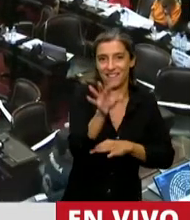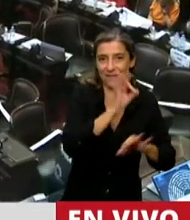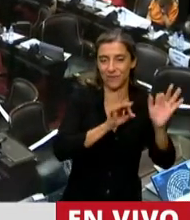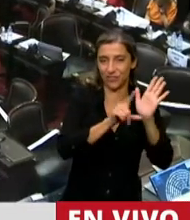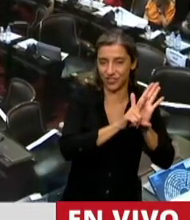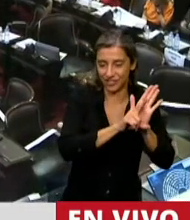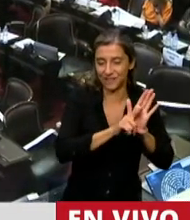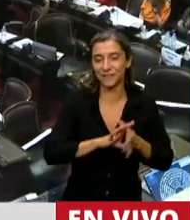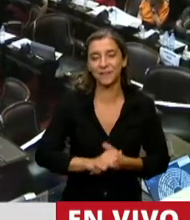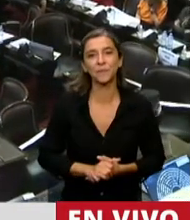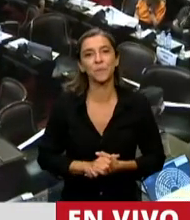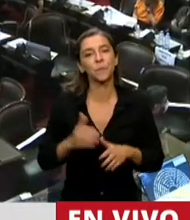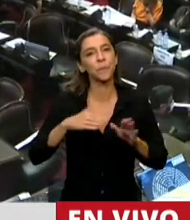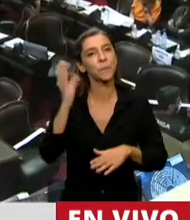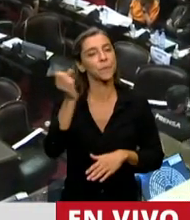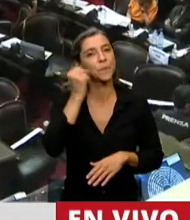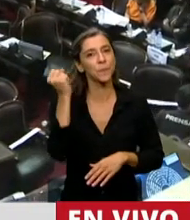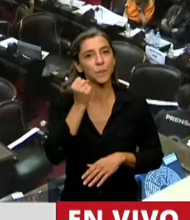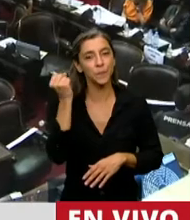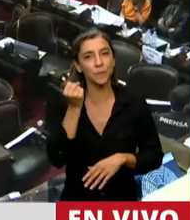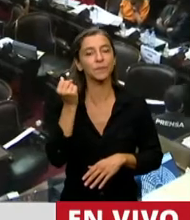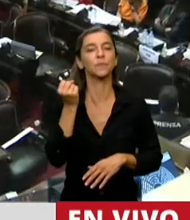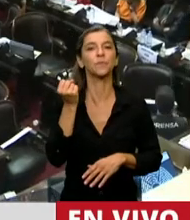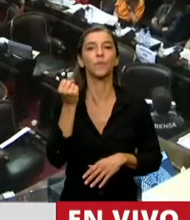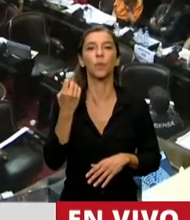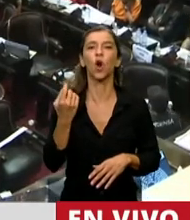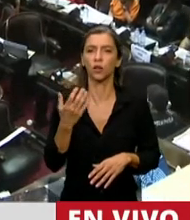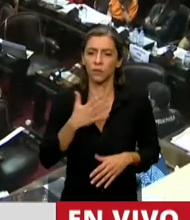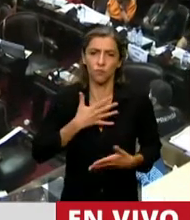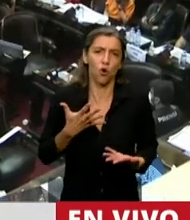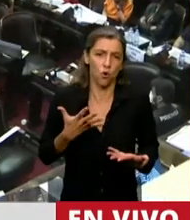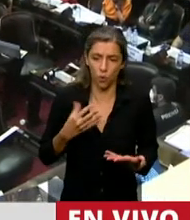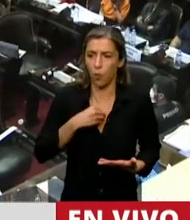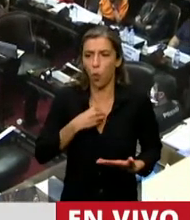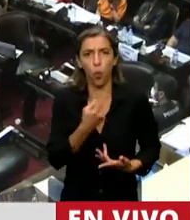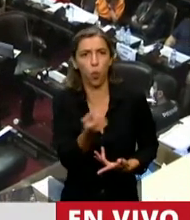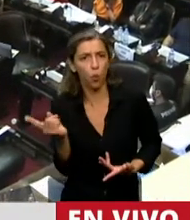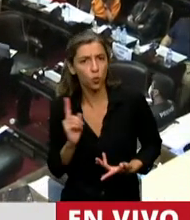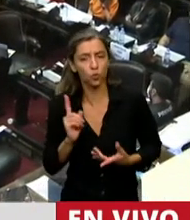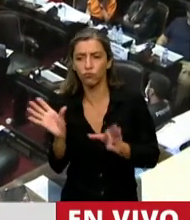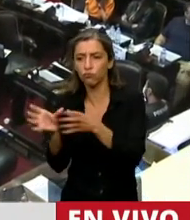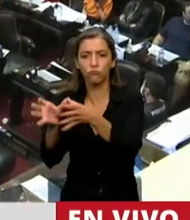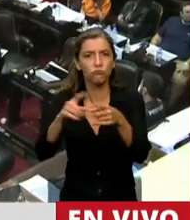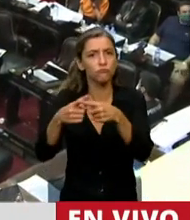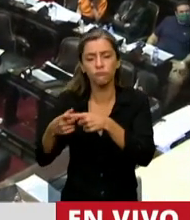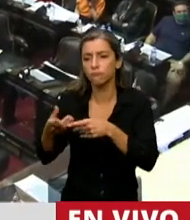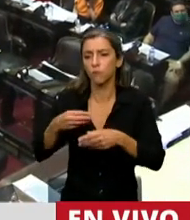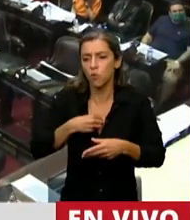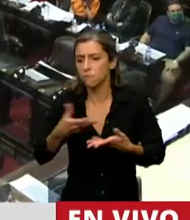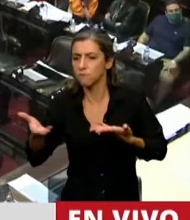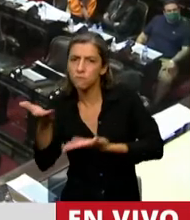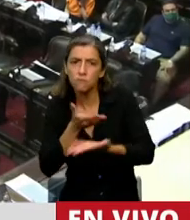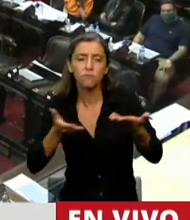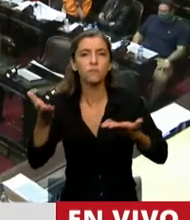Pero fundamentalmente, además de nuestras voluntades, nuestras iniciativas de los bloques, es muy importante